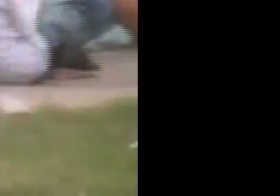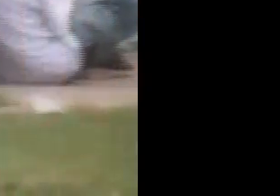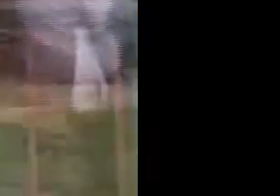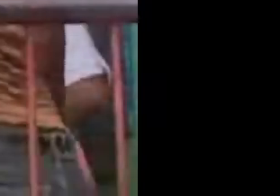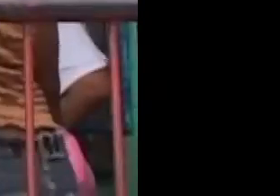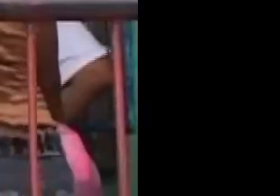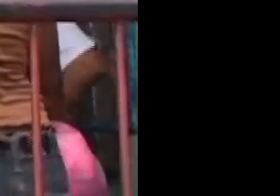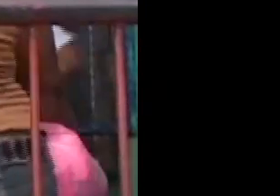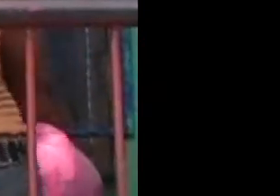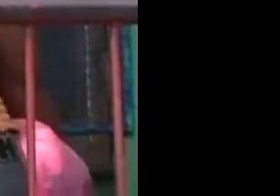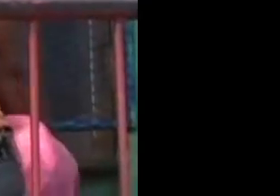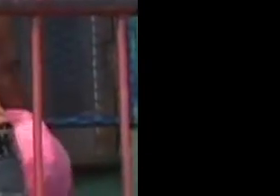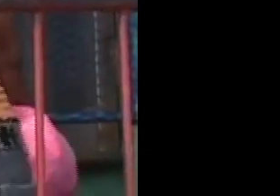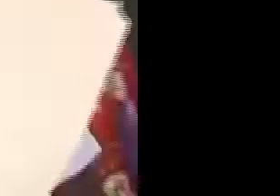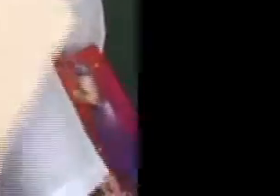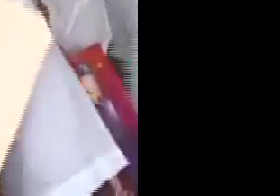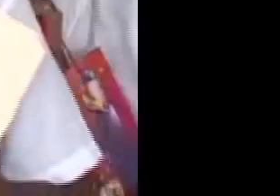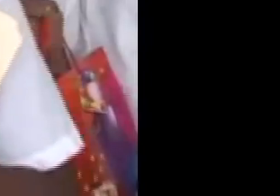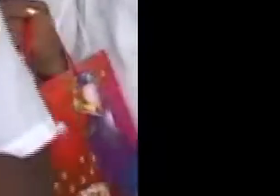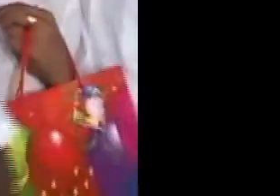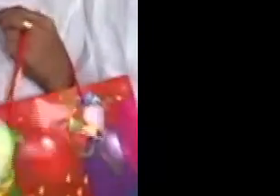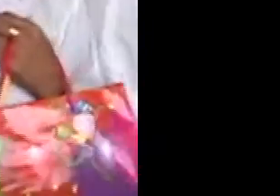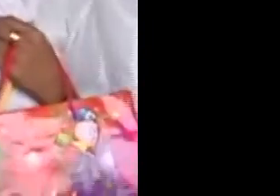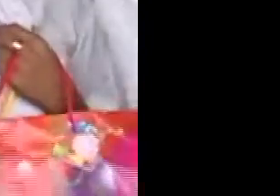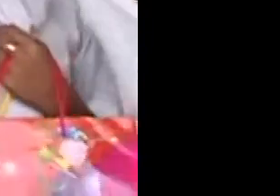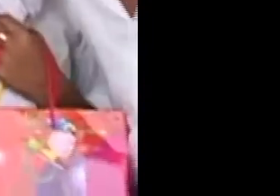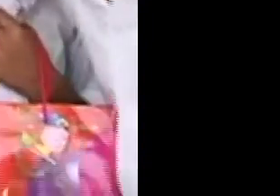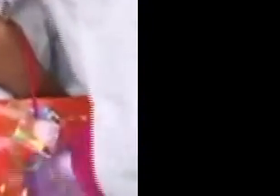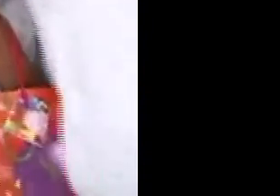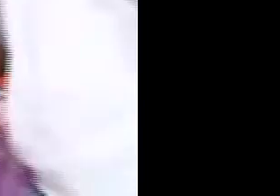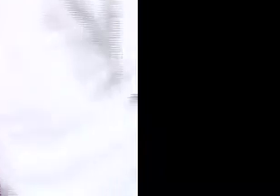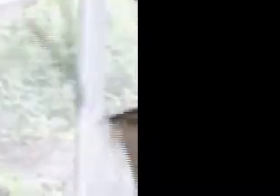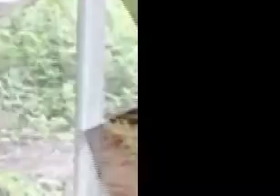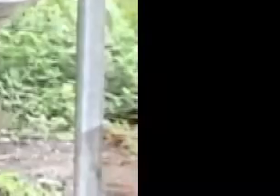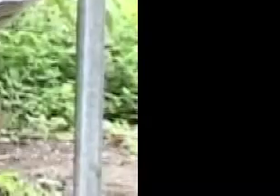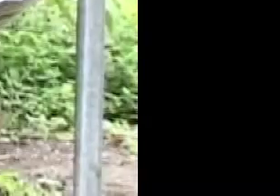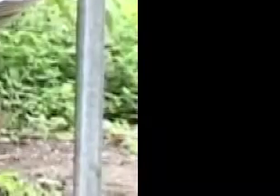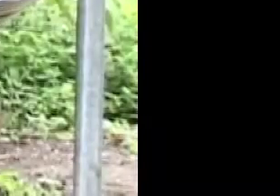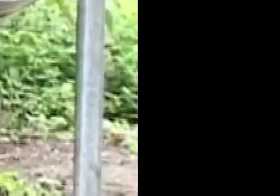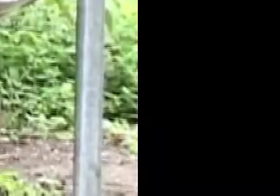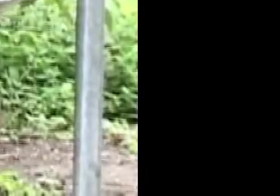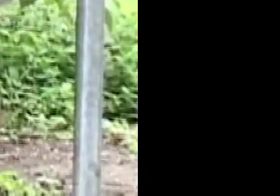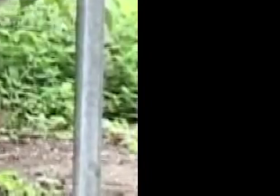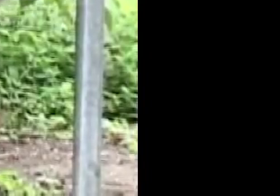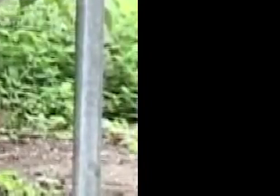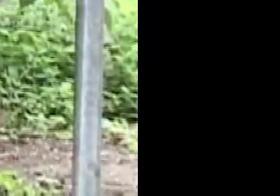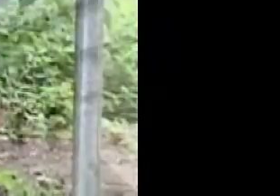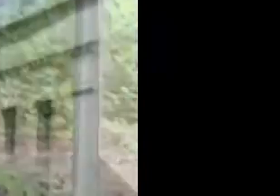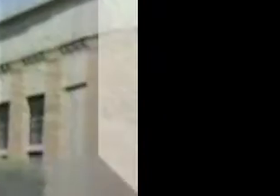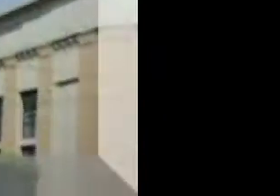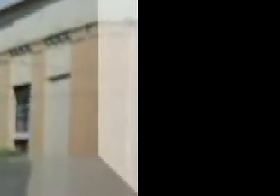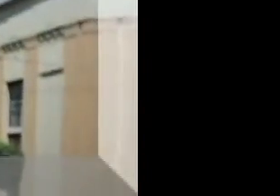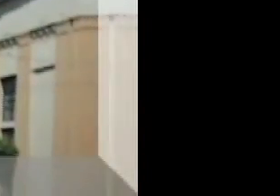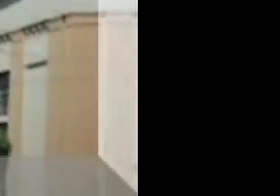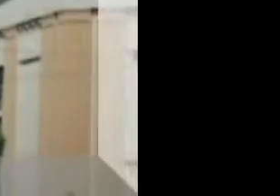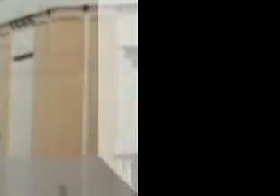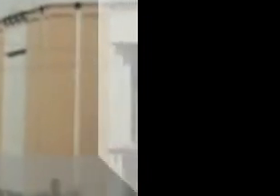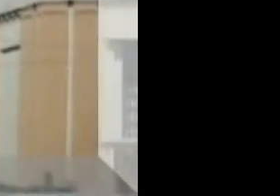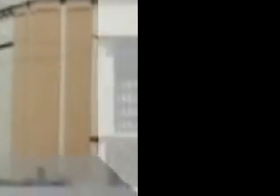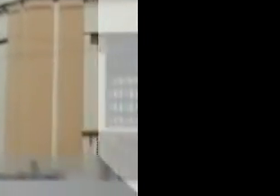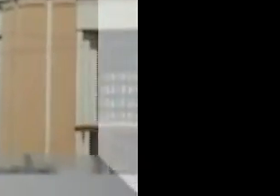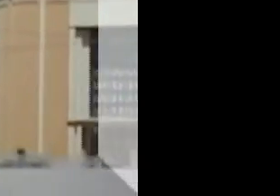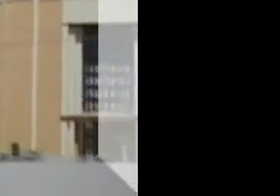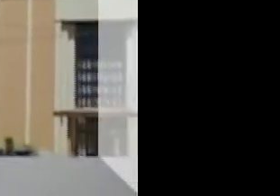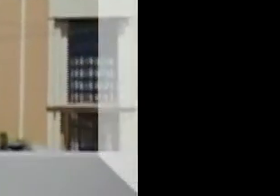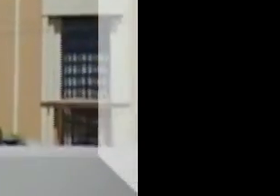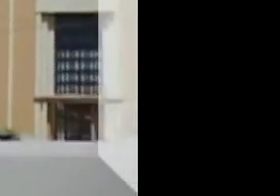Como un reconocimiento a los derechos de los pueblos indígenas y afrodescendientes, la Constitución